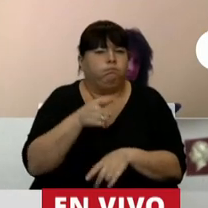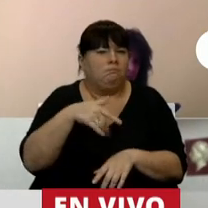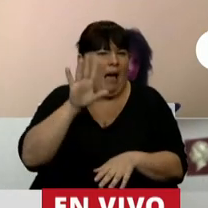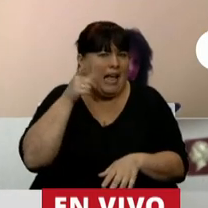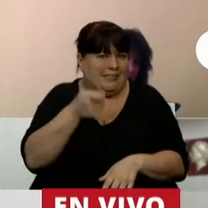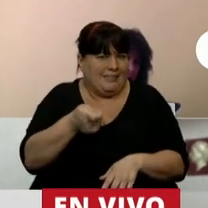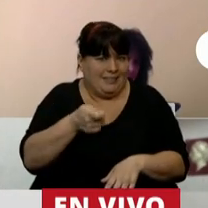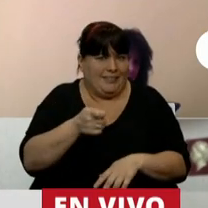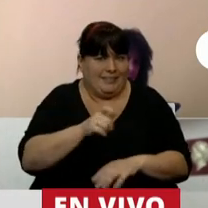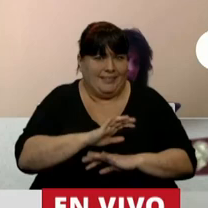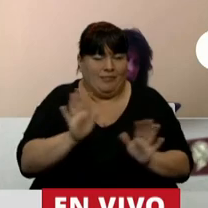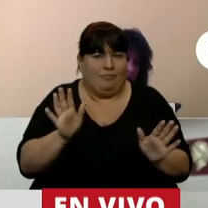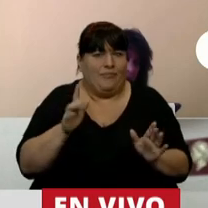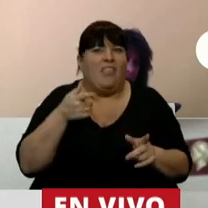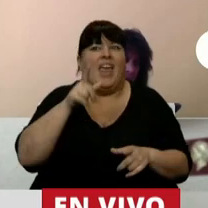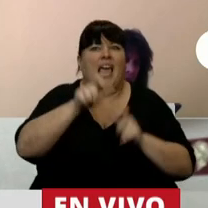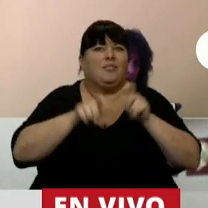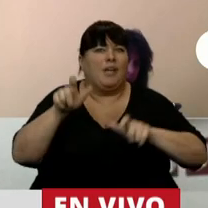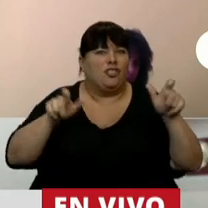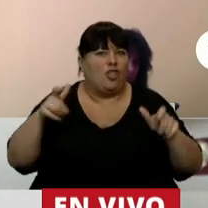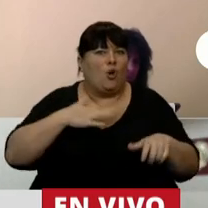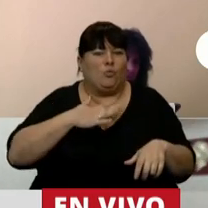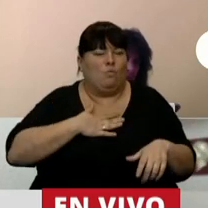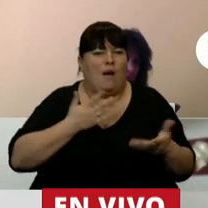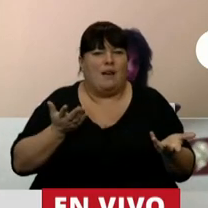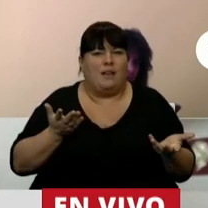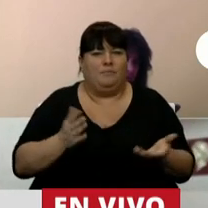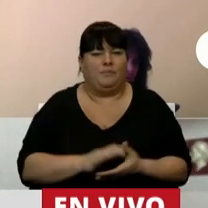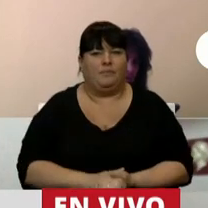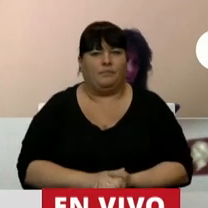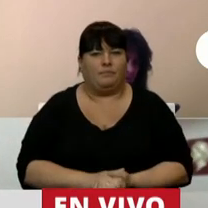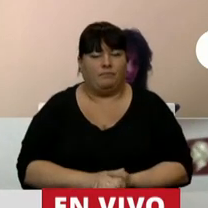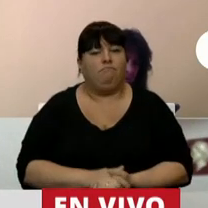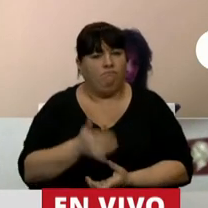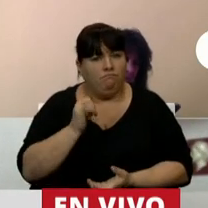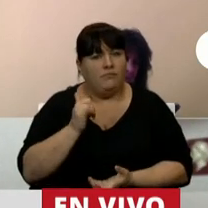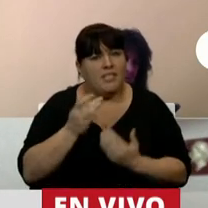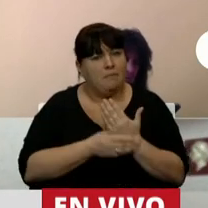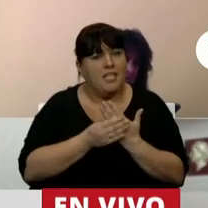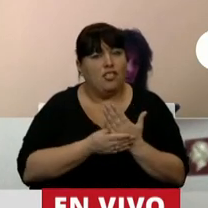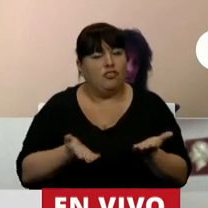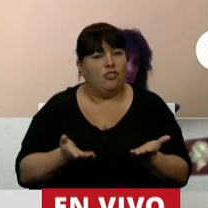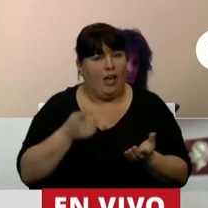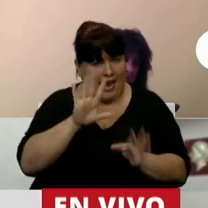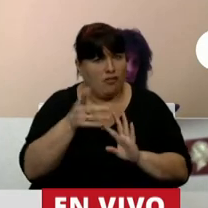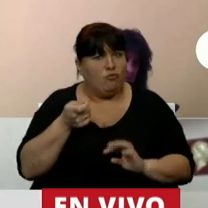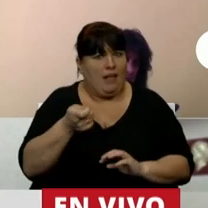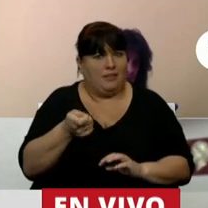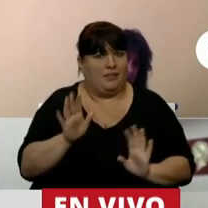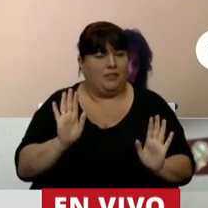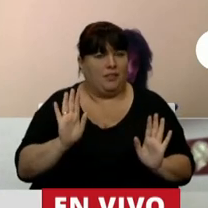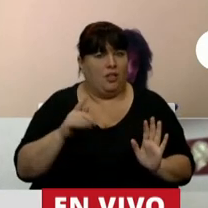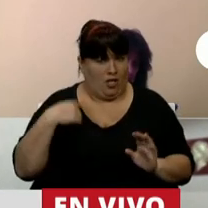genocidio de la civilización humana. Sí, señor Ministro, es un genocidio.